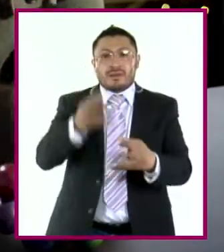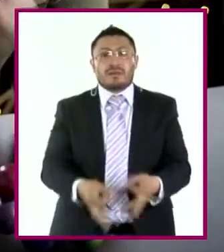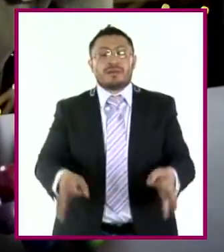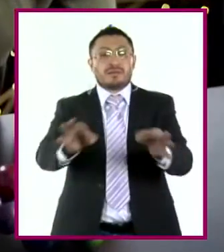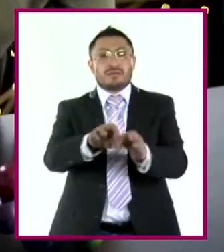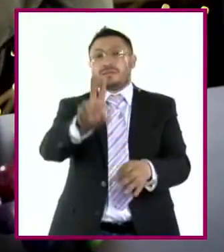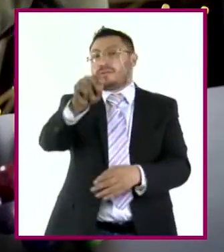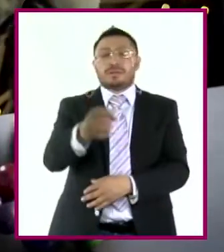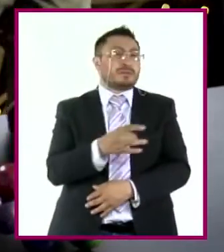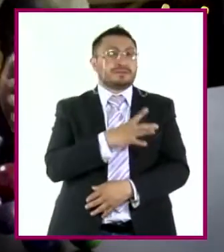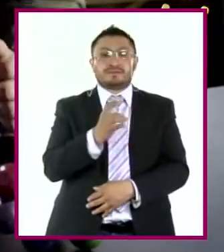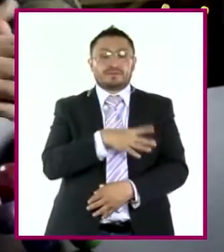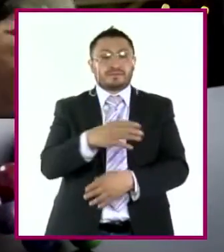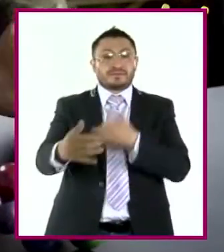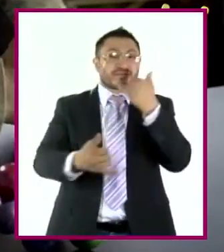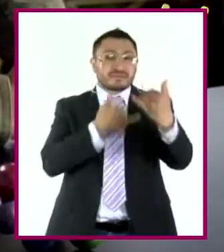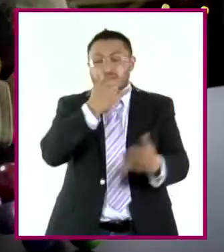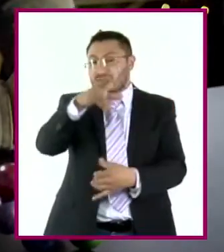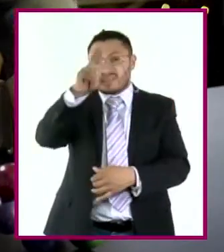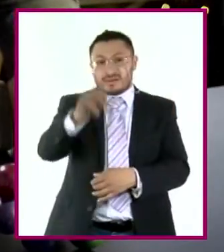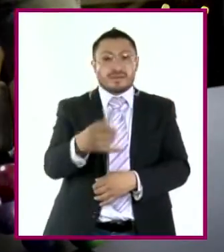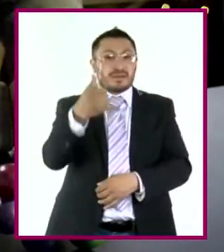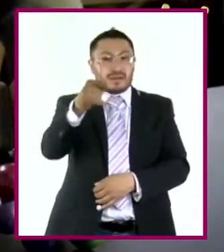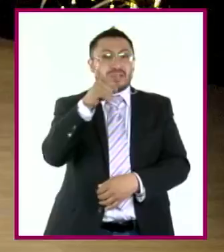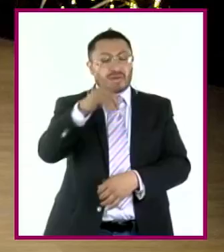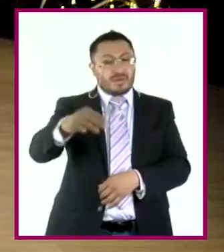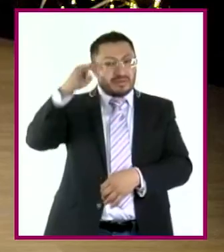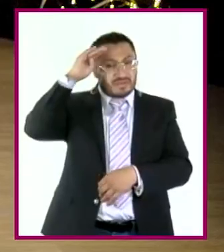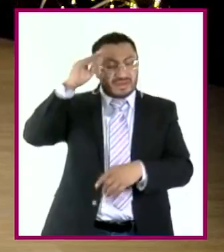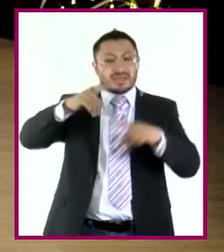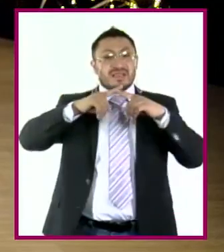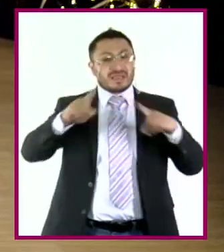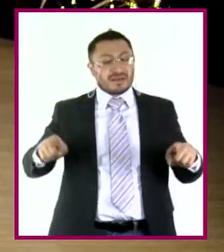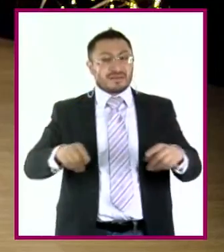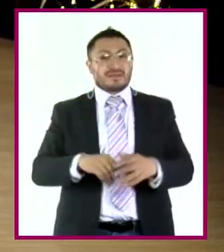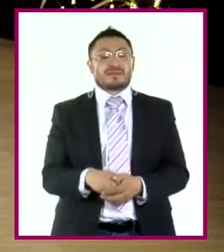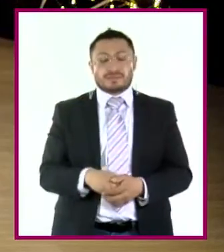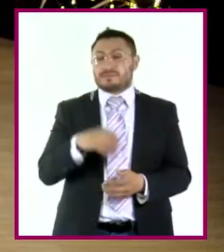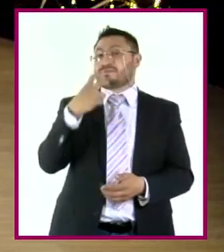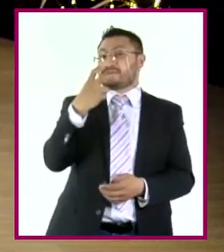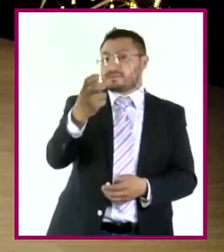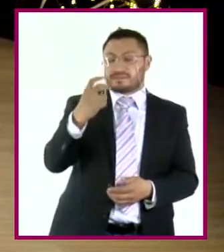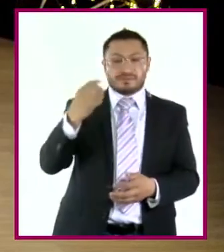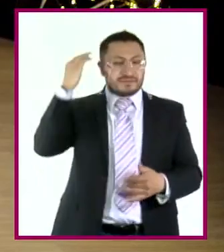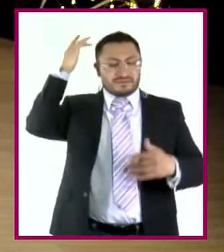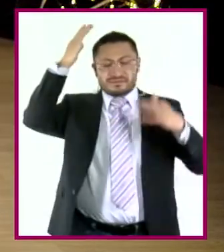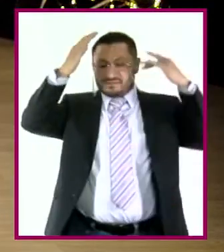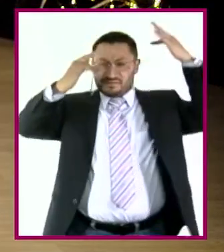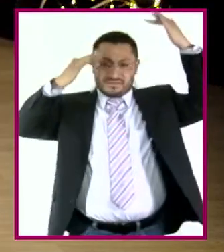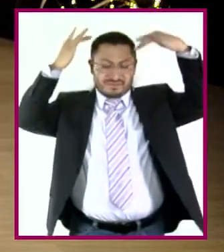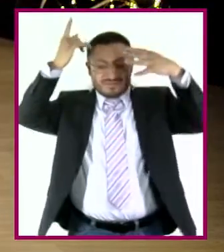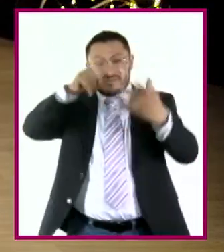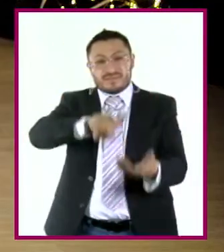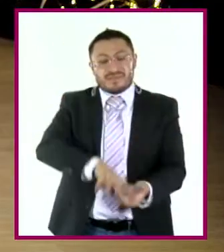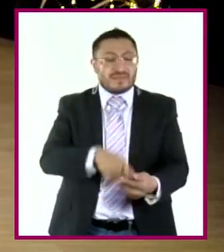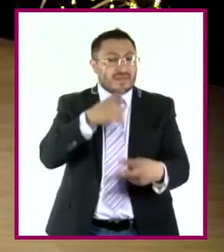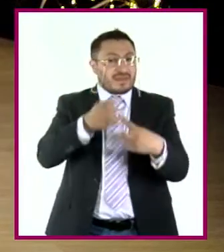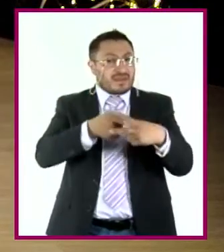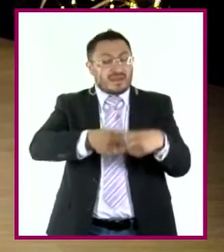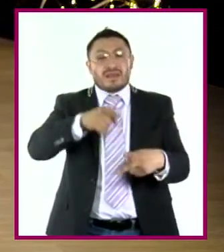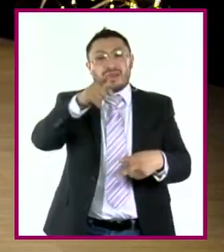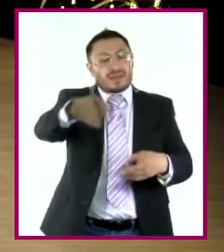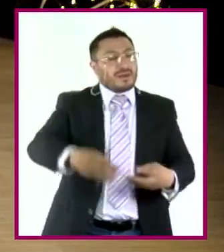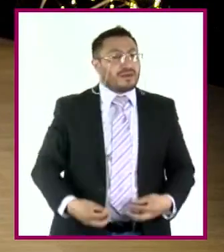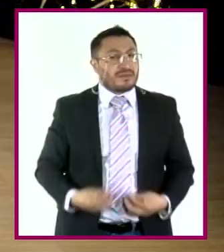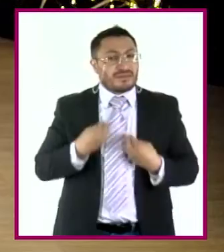temer equivocarnos y atrevernos a pensar de manera diferente. Que la creatividad esté presente en nuestro quehacer matemático hace